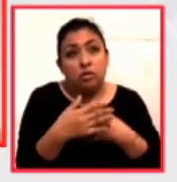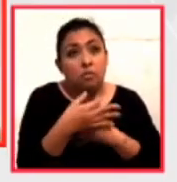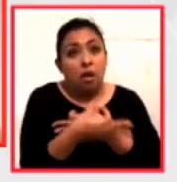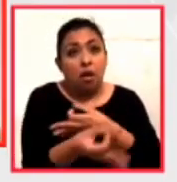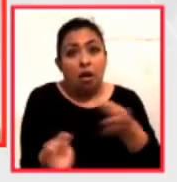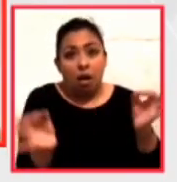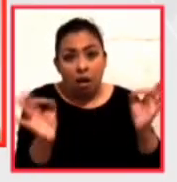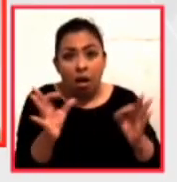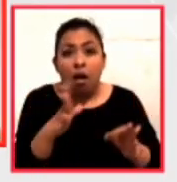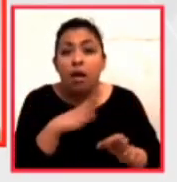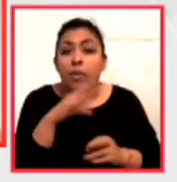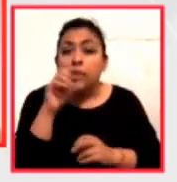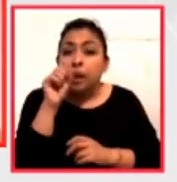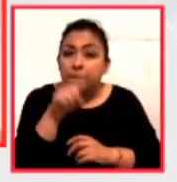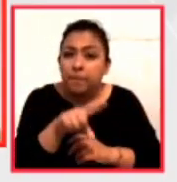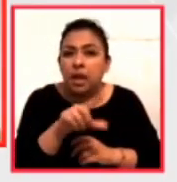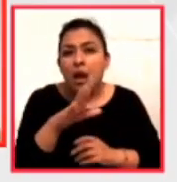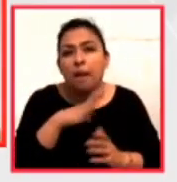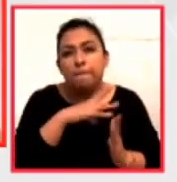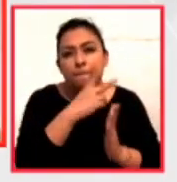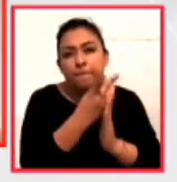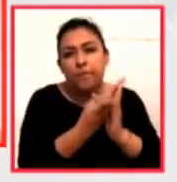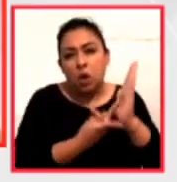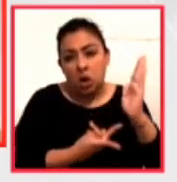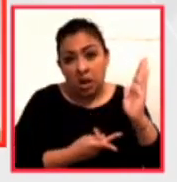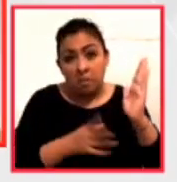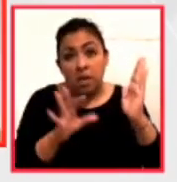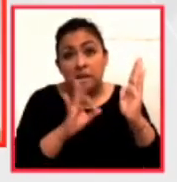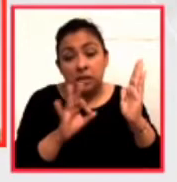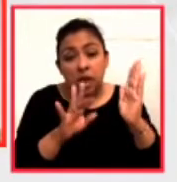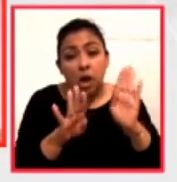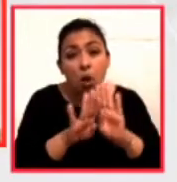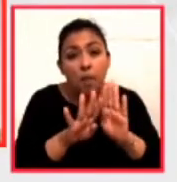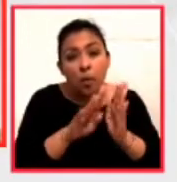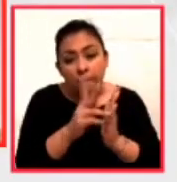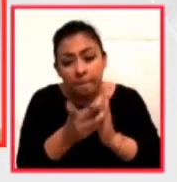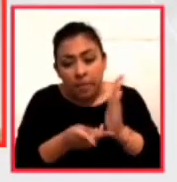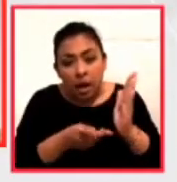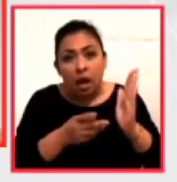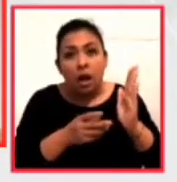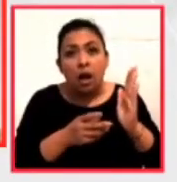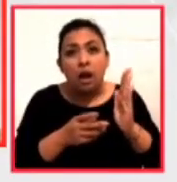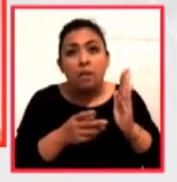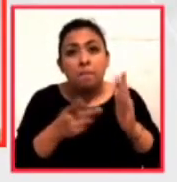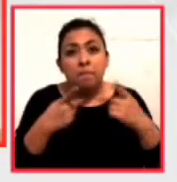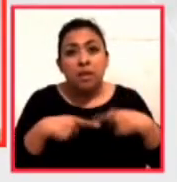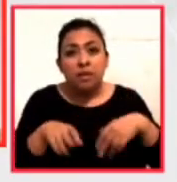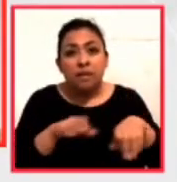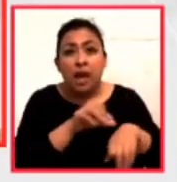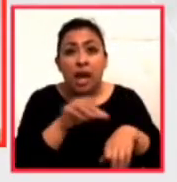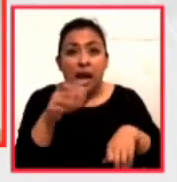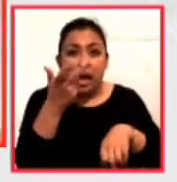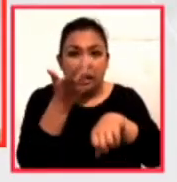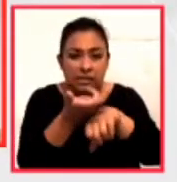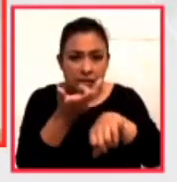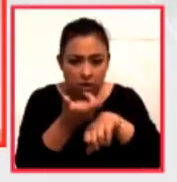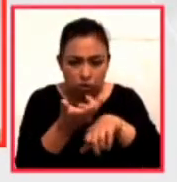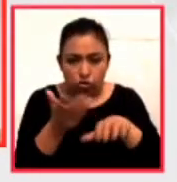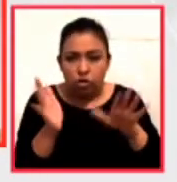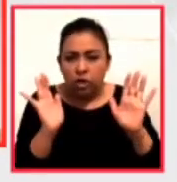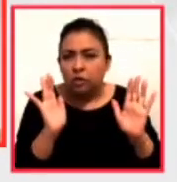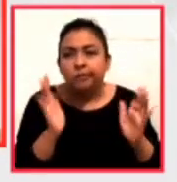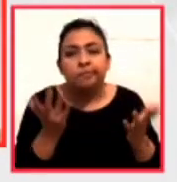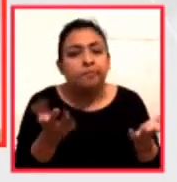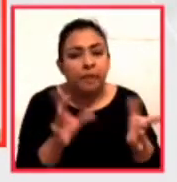puede establecerse también un programa de planes de envío de trabajadores hacia los Estados Unidos. Es decir, no es que vaya